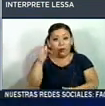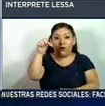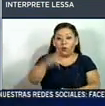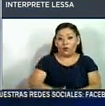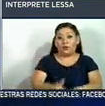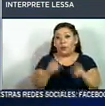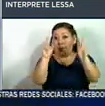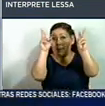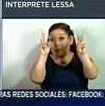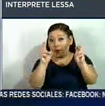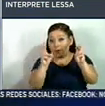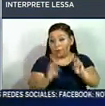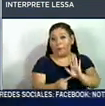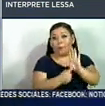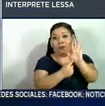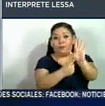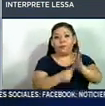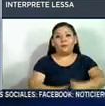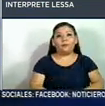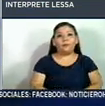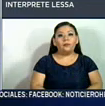conocer un adelanto en nuestros titulares.